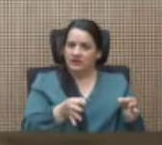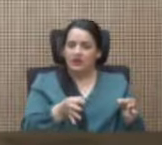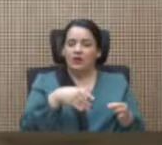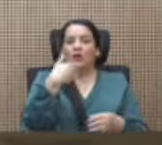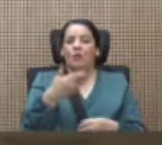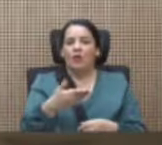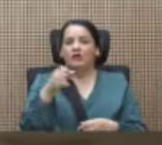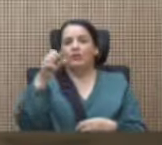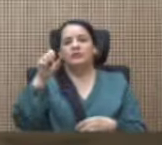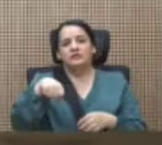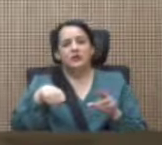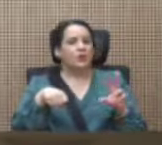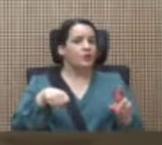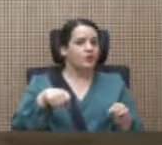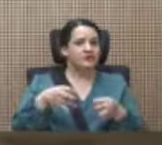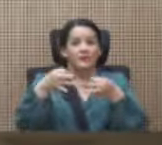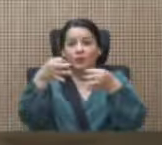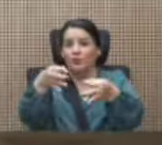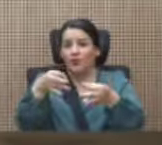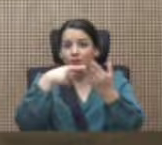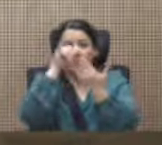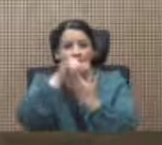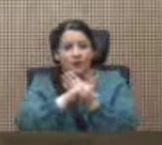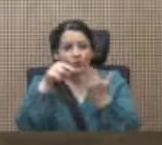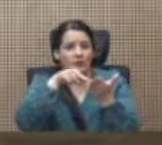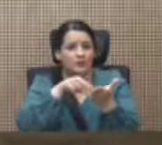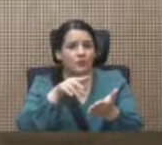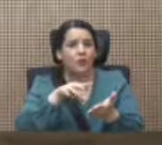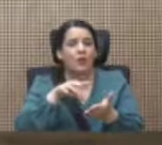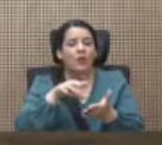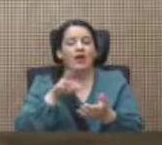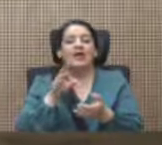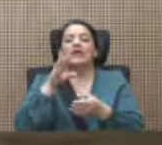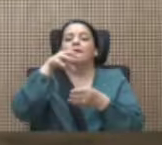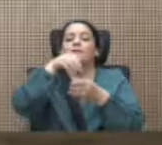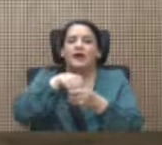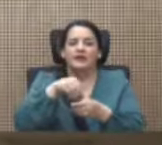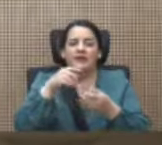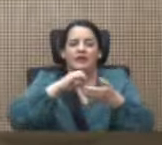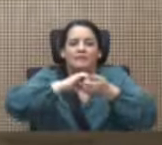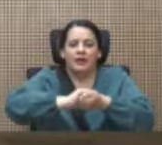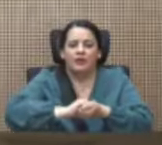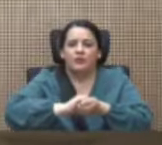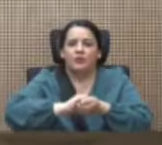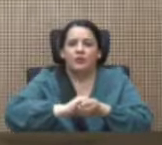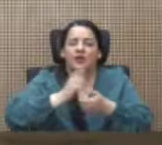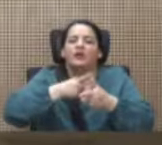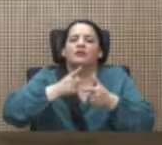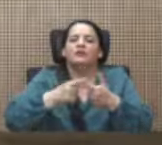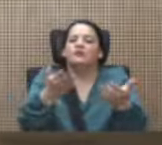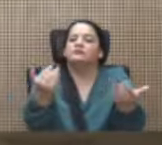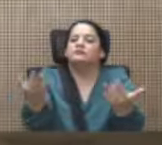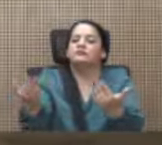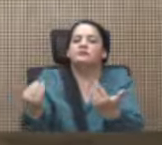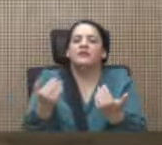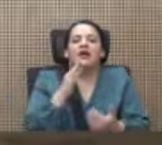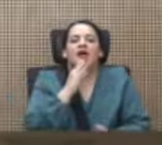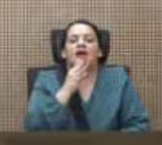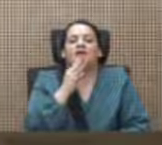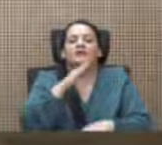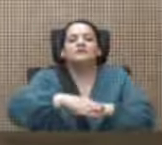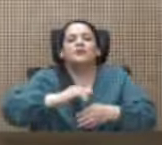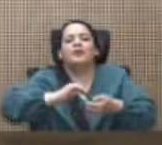proyecto. Eso también era parte del pacto. Pues que nos cuenten de ese pacto. Que nos cuenten de ese